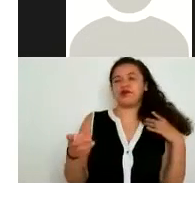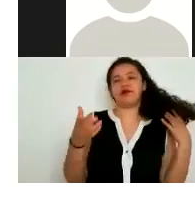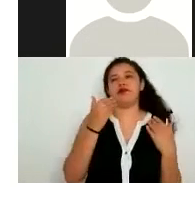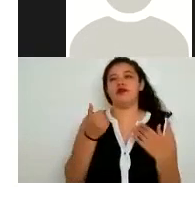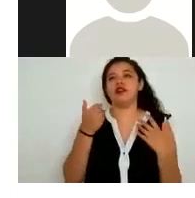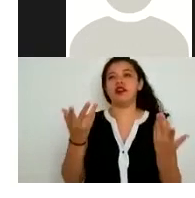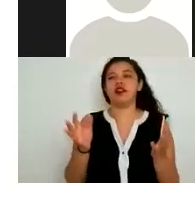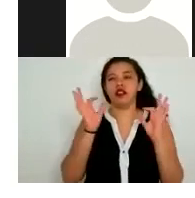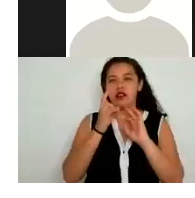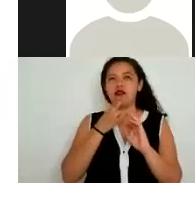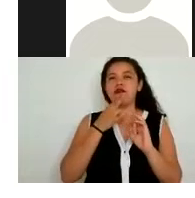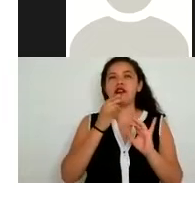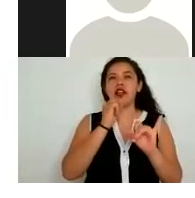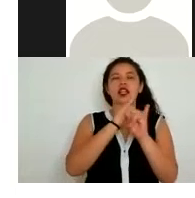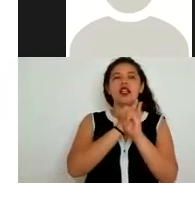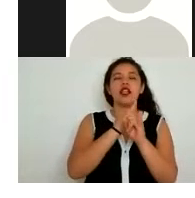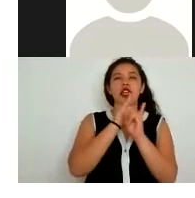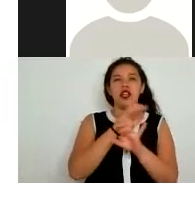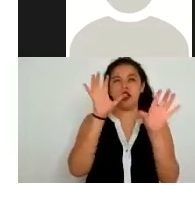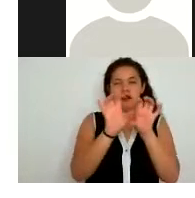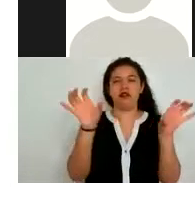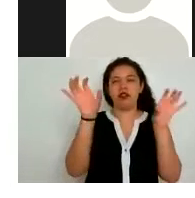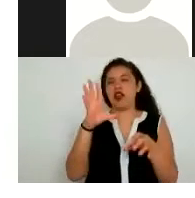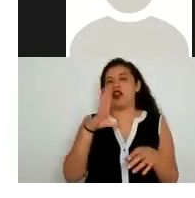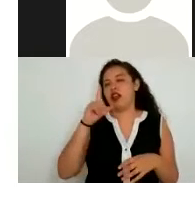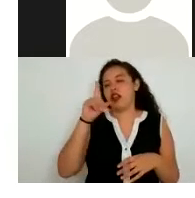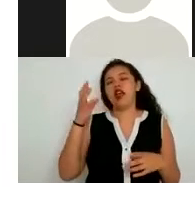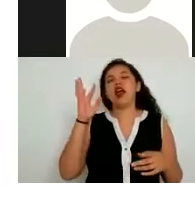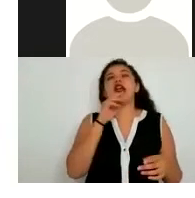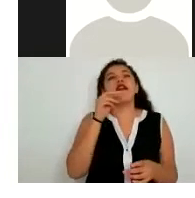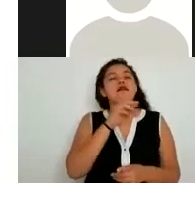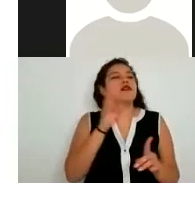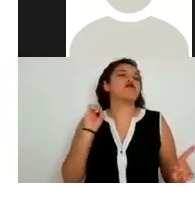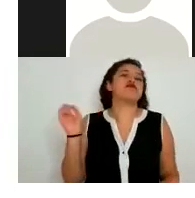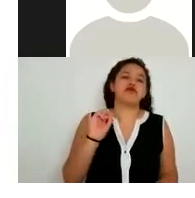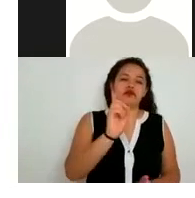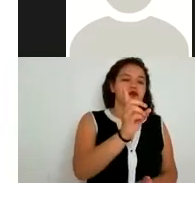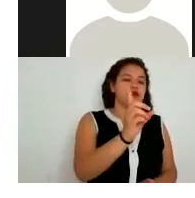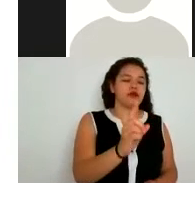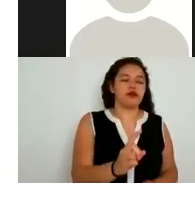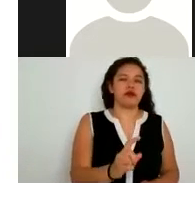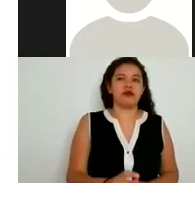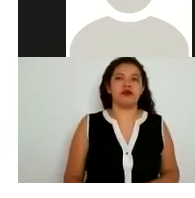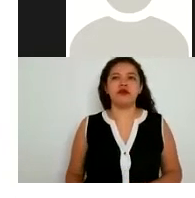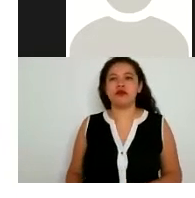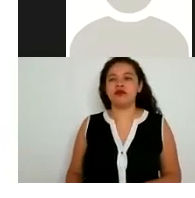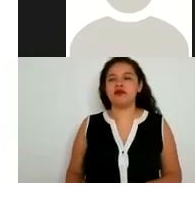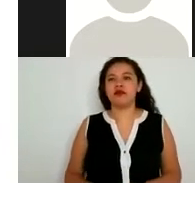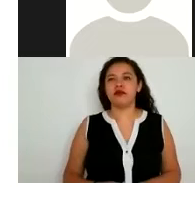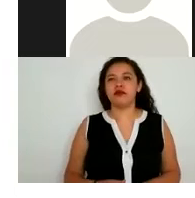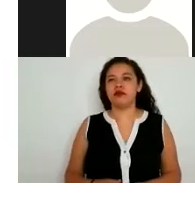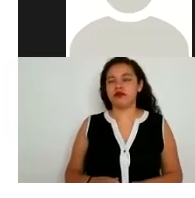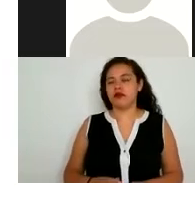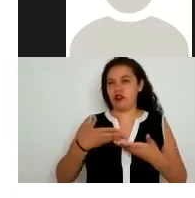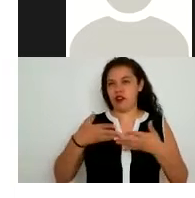formularios en internet porque ahí directamente las personas van a poder inscribir o van a como en este caso el curso pues